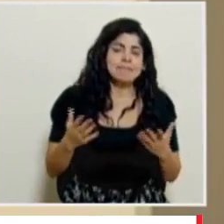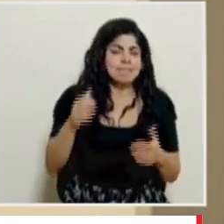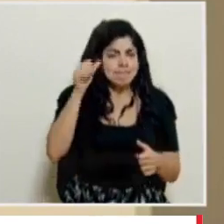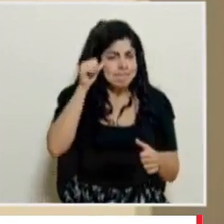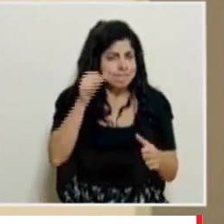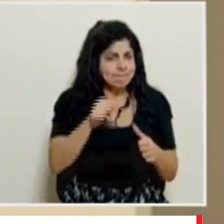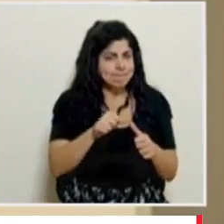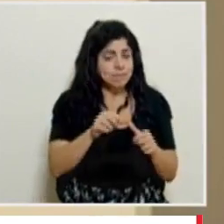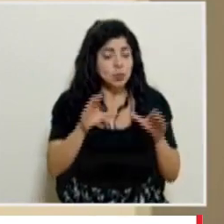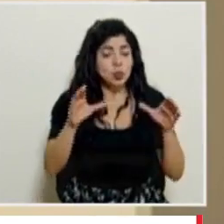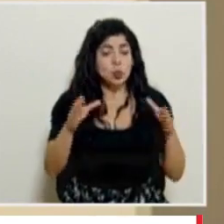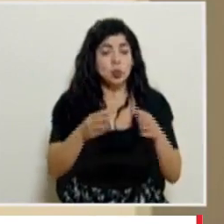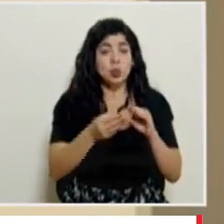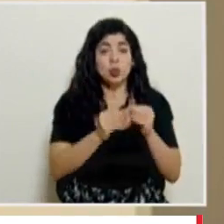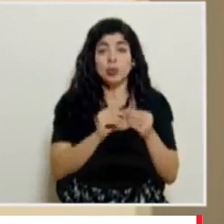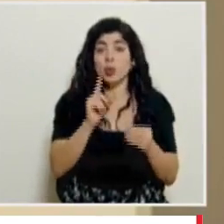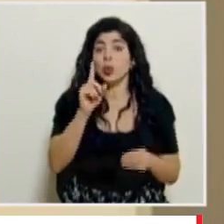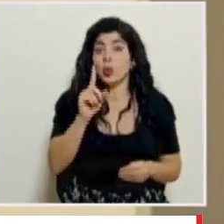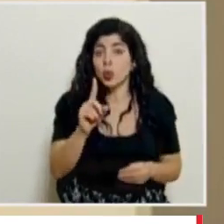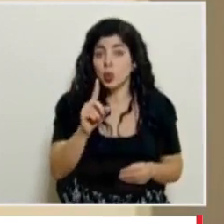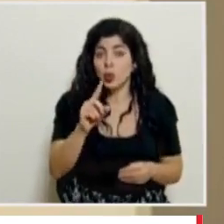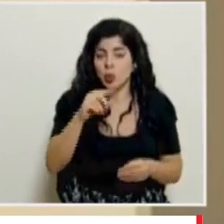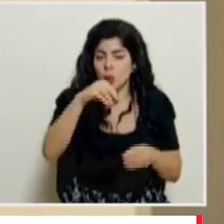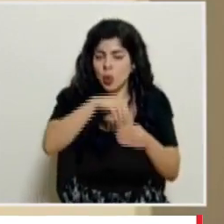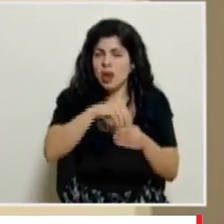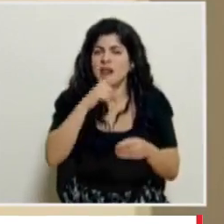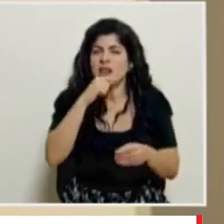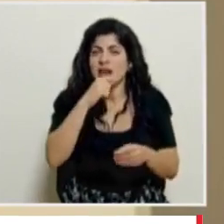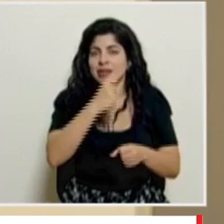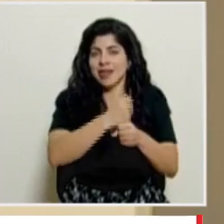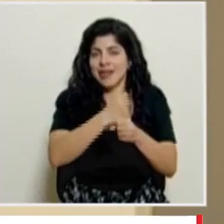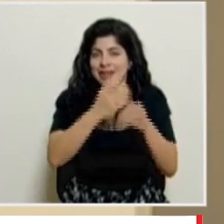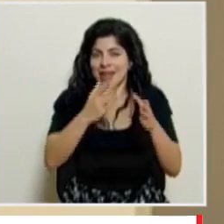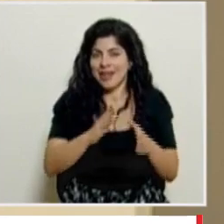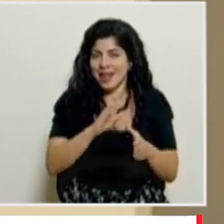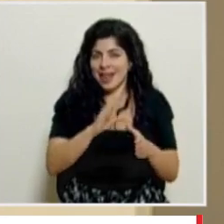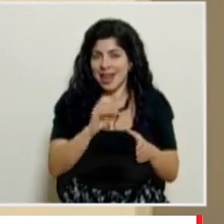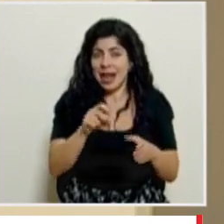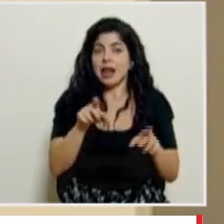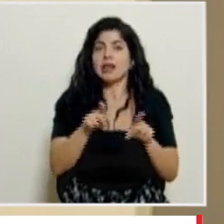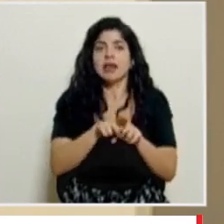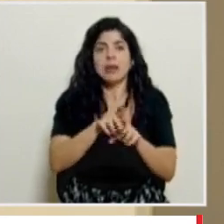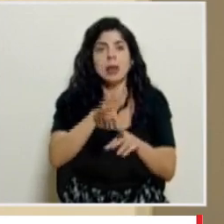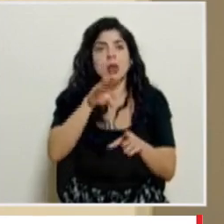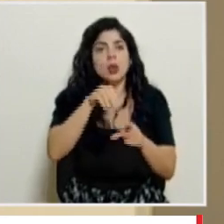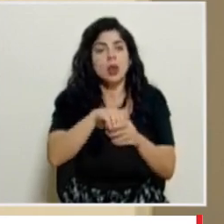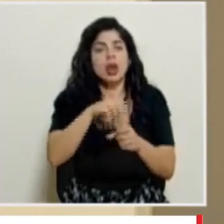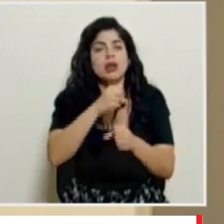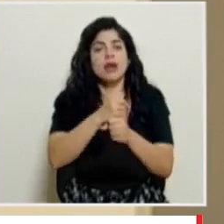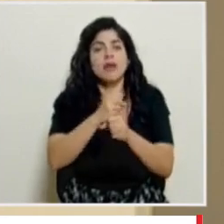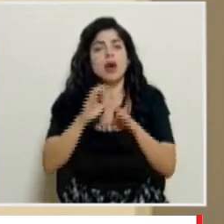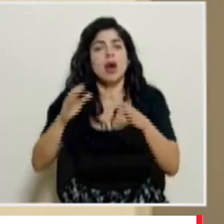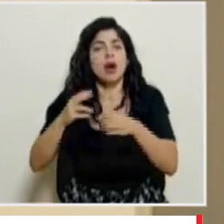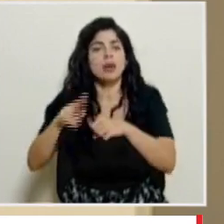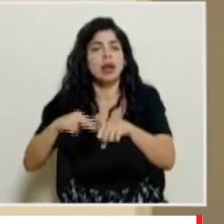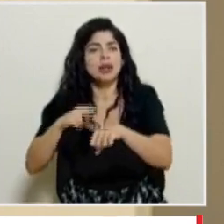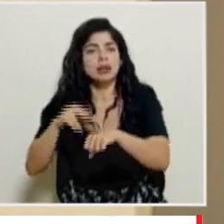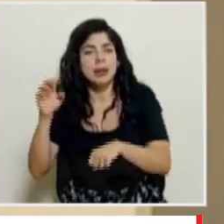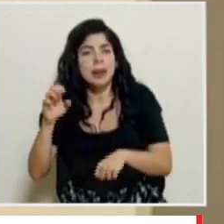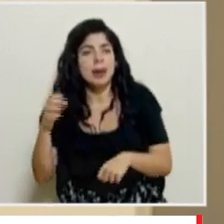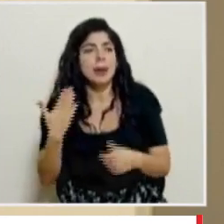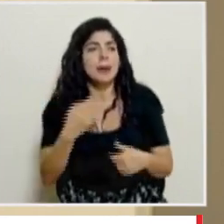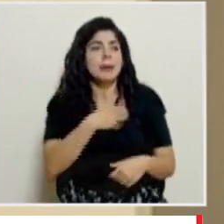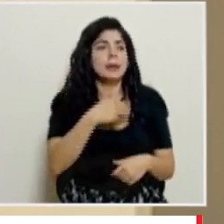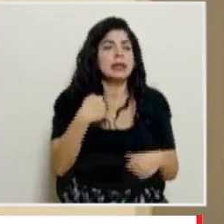recordemos que el grupo uno que es el que incluye funcionarios de la caja también incluye funcionarios de comisión nacional de emergencia de